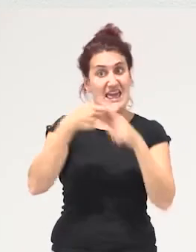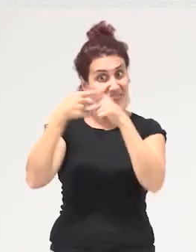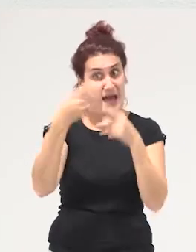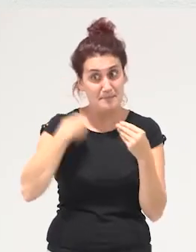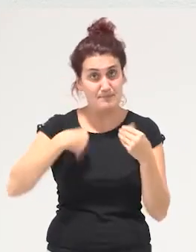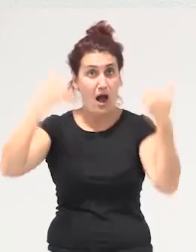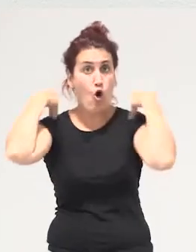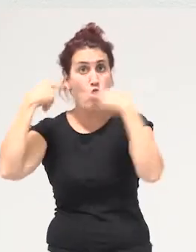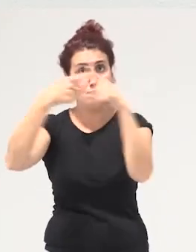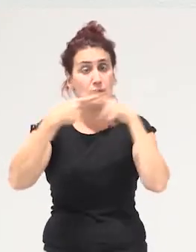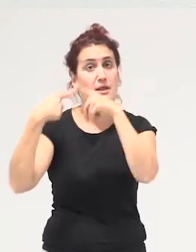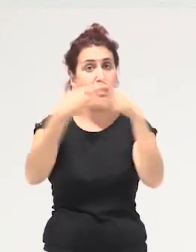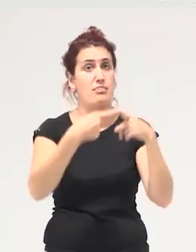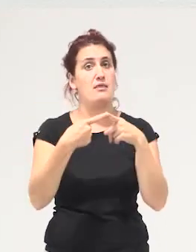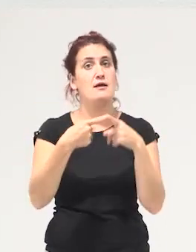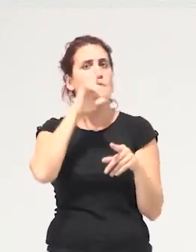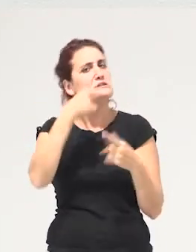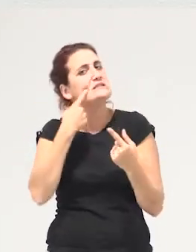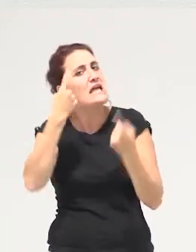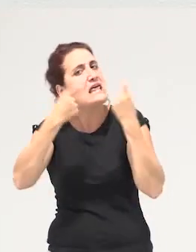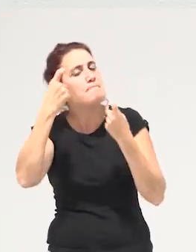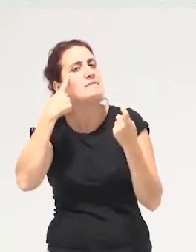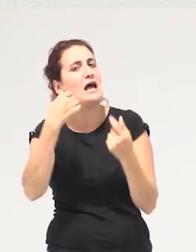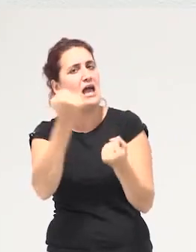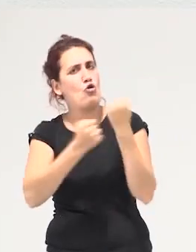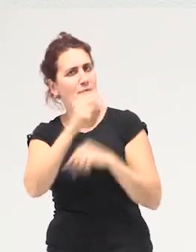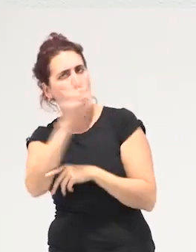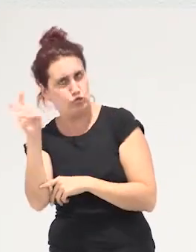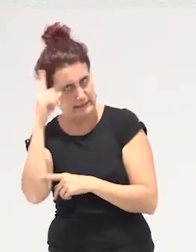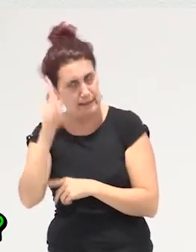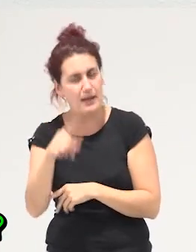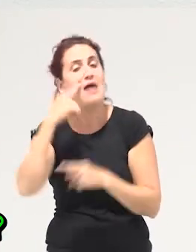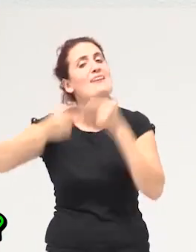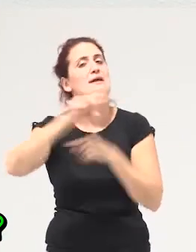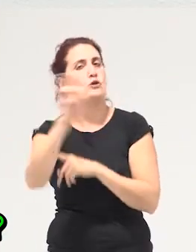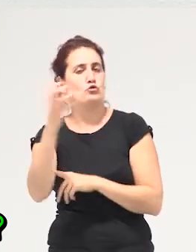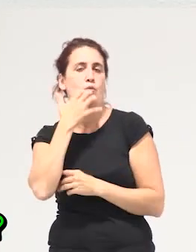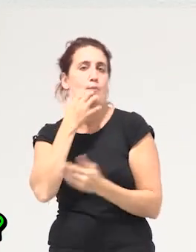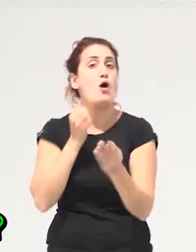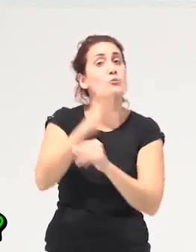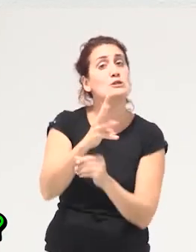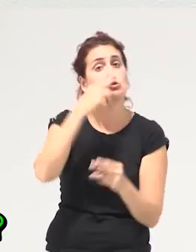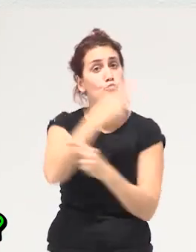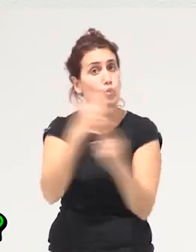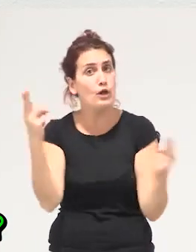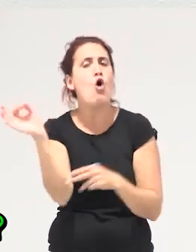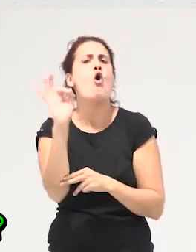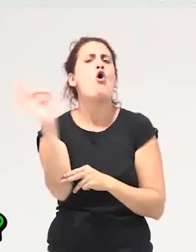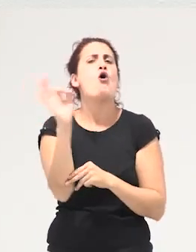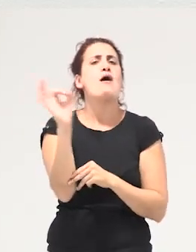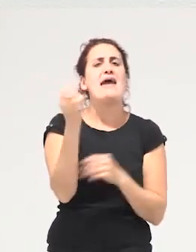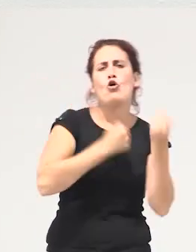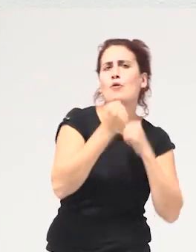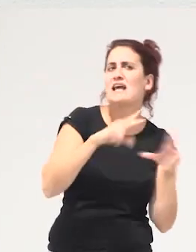probablemente necesitemos una apuesta por economías otras por ejemplo otro debate que siempre está ahí apostamos por lo público o por la economía social